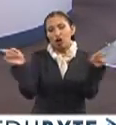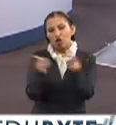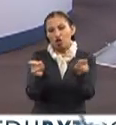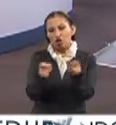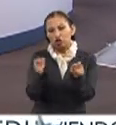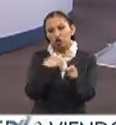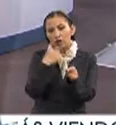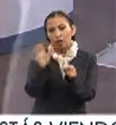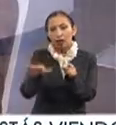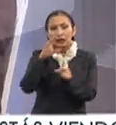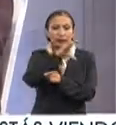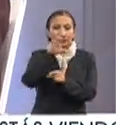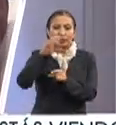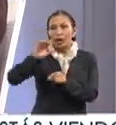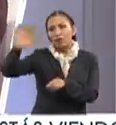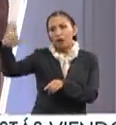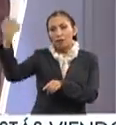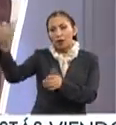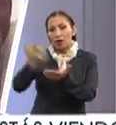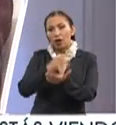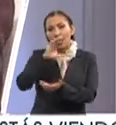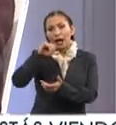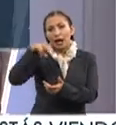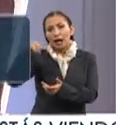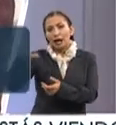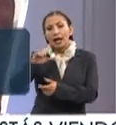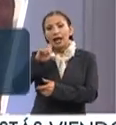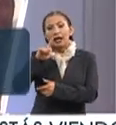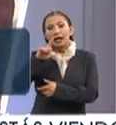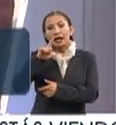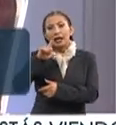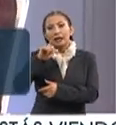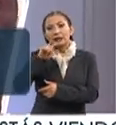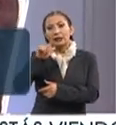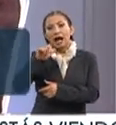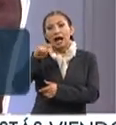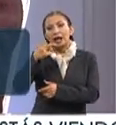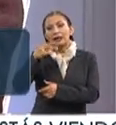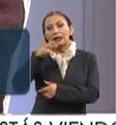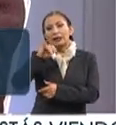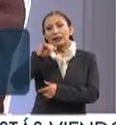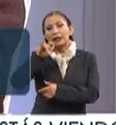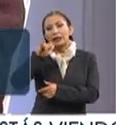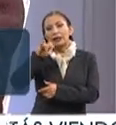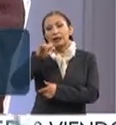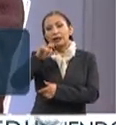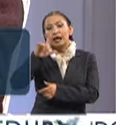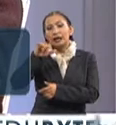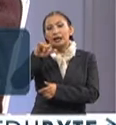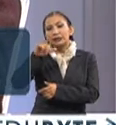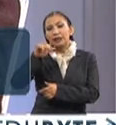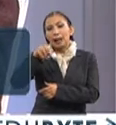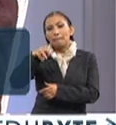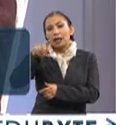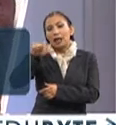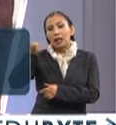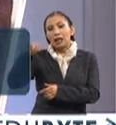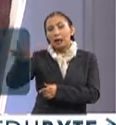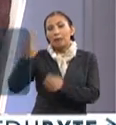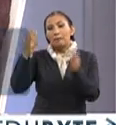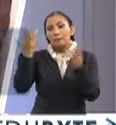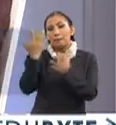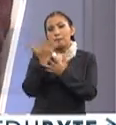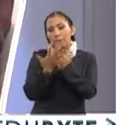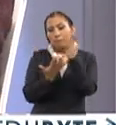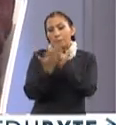hizo fuera del CCC, pero ganador de Cannes. Bueno, Elisa Miller, paro ahí. Exactamente. Elisa Miller también fue ganadora de La Palma de